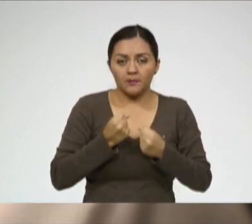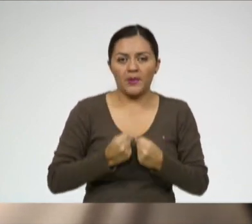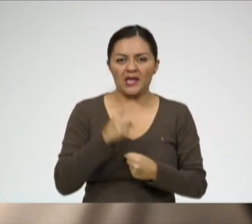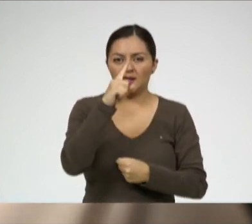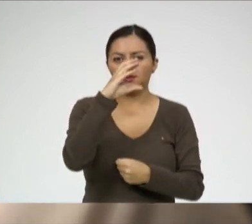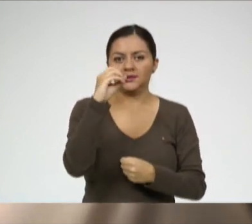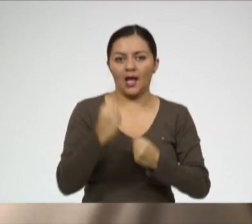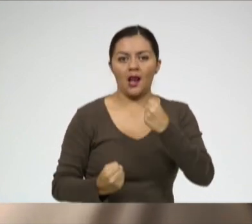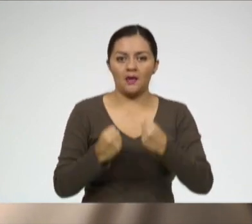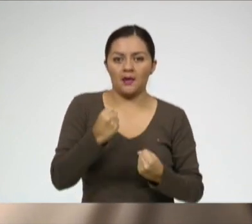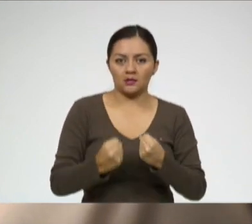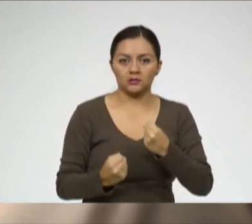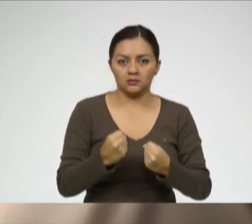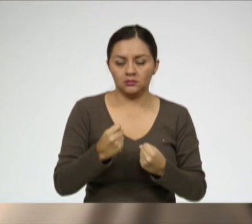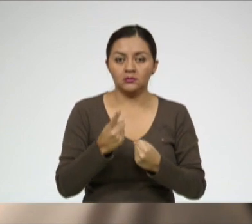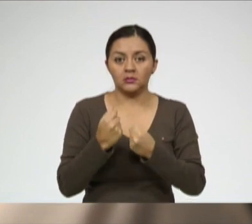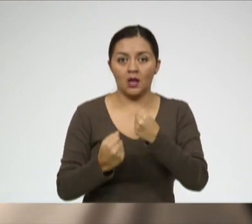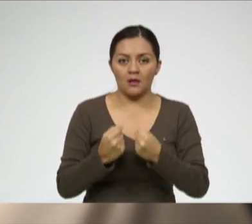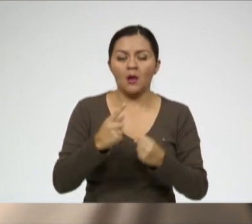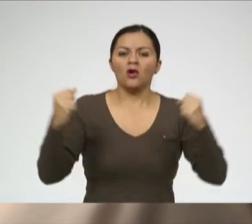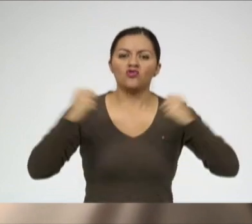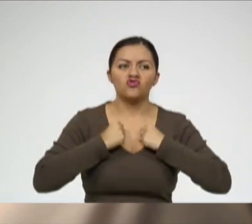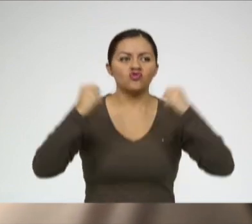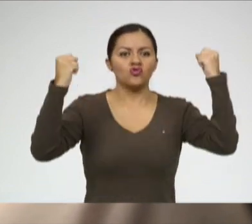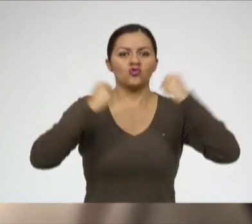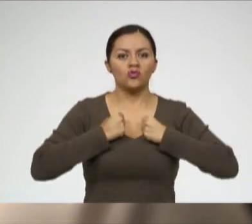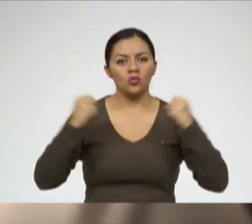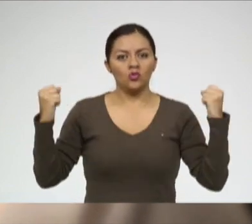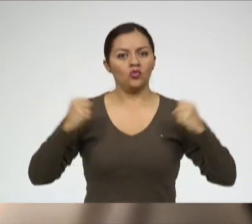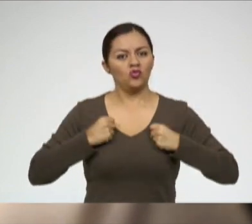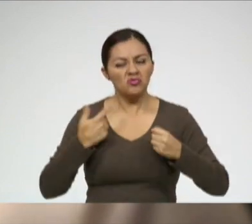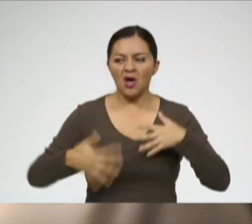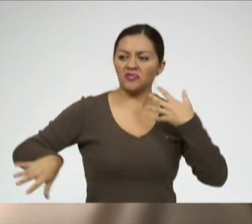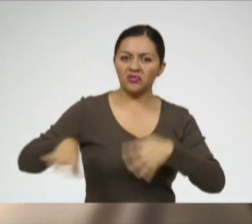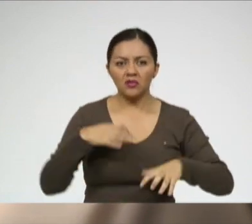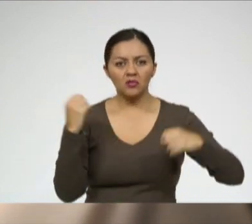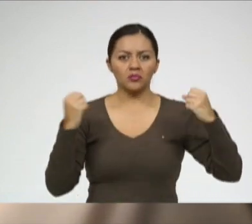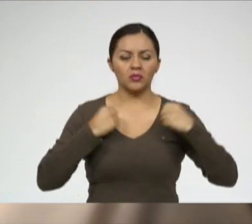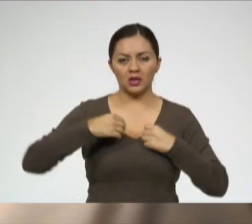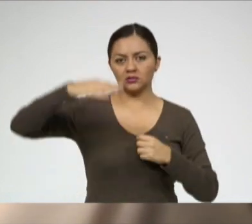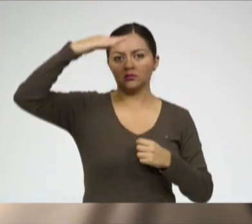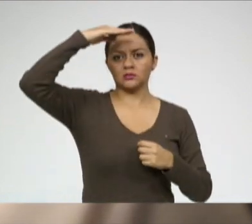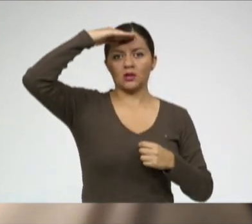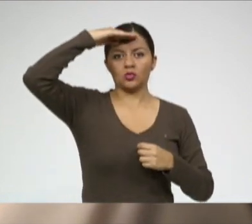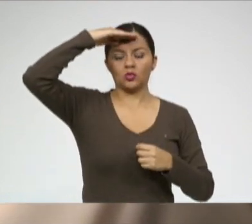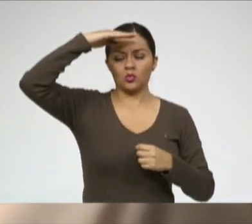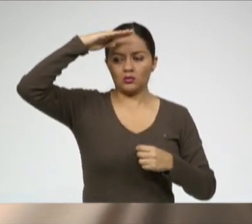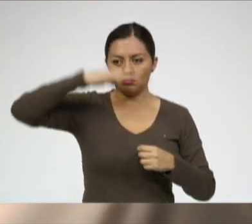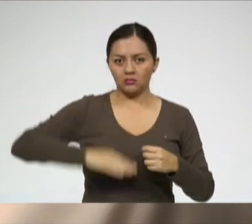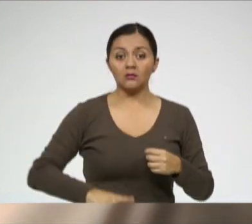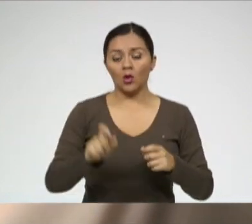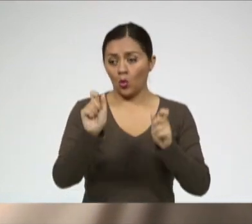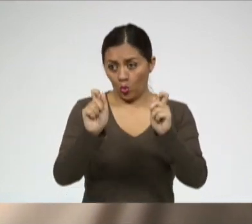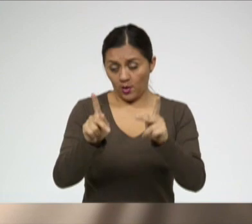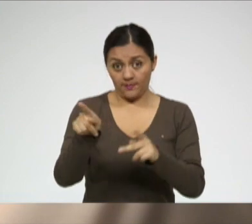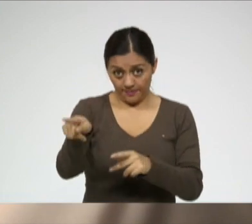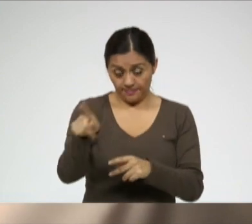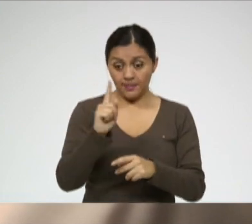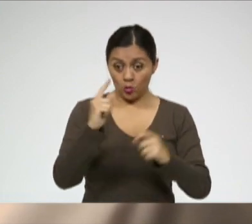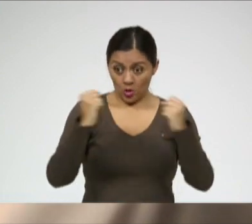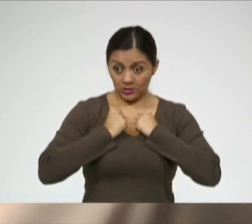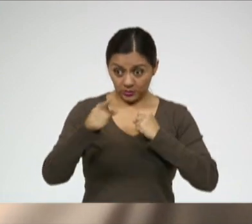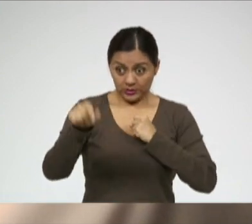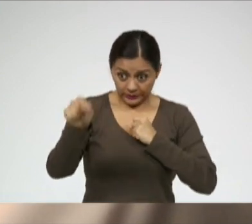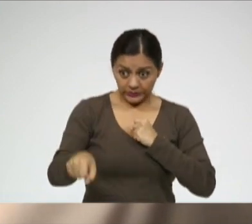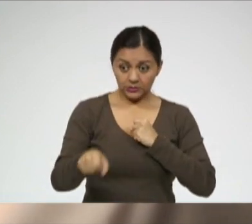activo, hace ejercicio, entonces según la tabla y según la complexión y estatura yo calcularé y le diré ok, este paciente